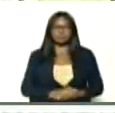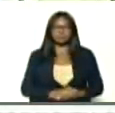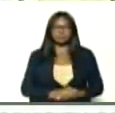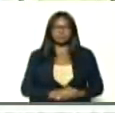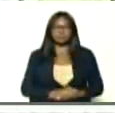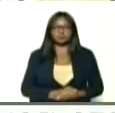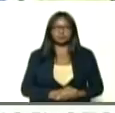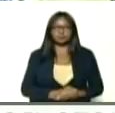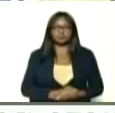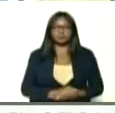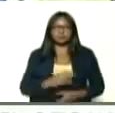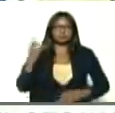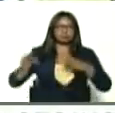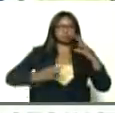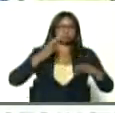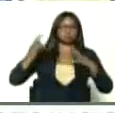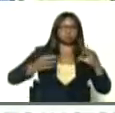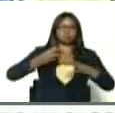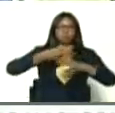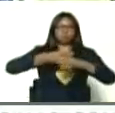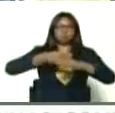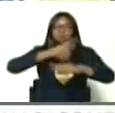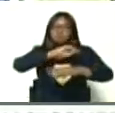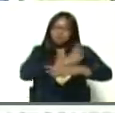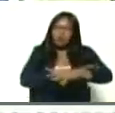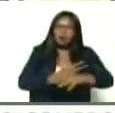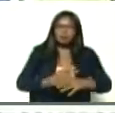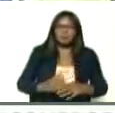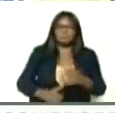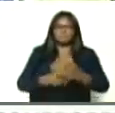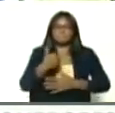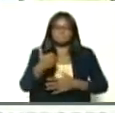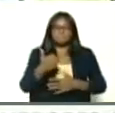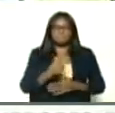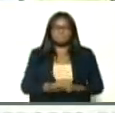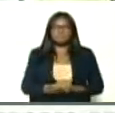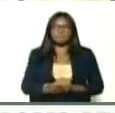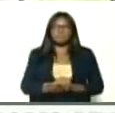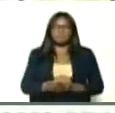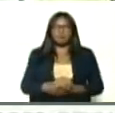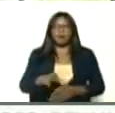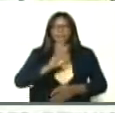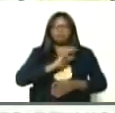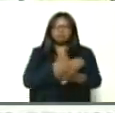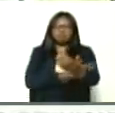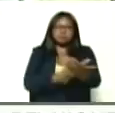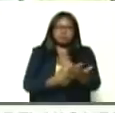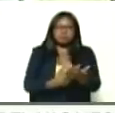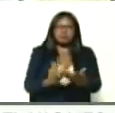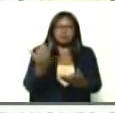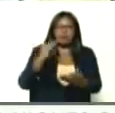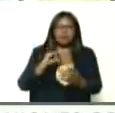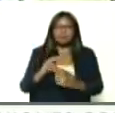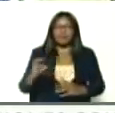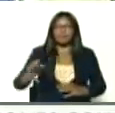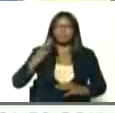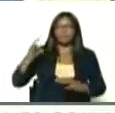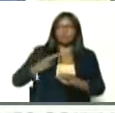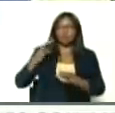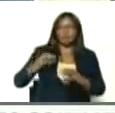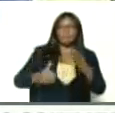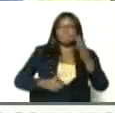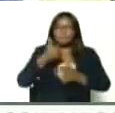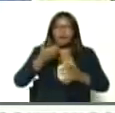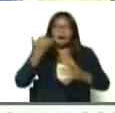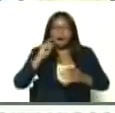virulenta, para su contagio, y más virulenta, para la carga viral, que, mete en el cuerpo,